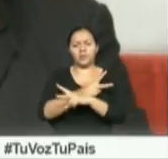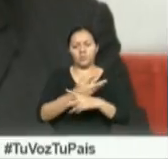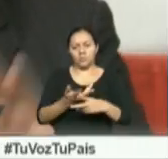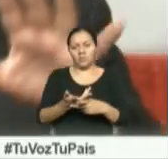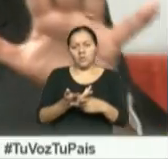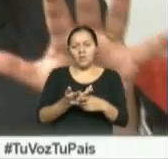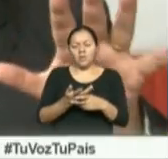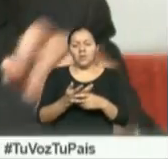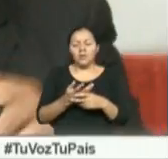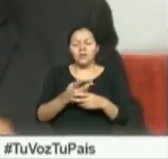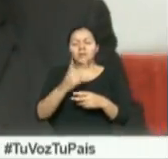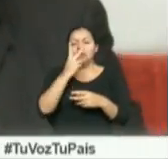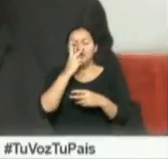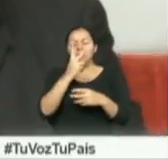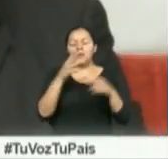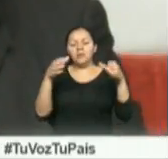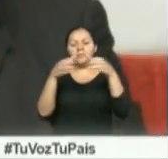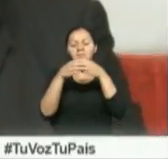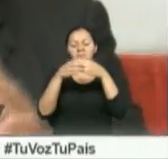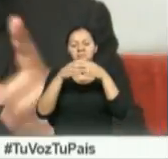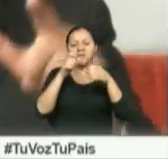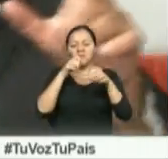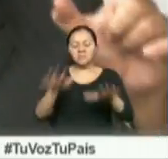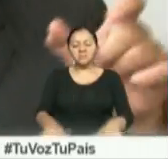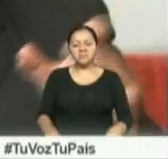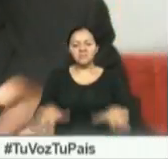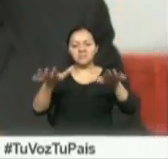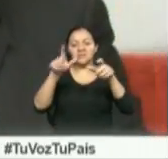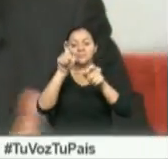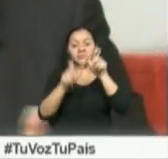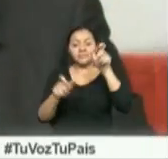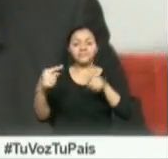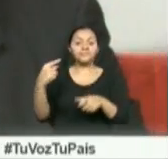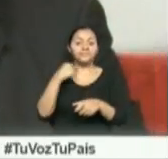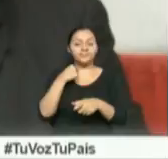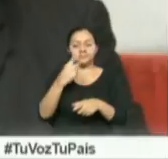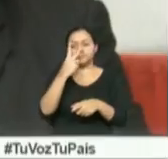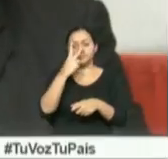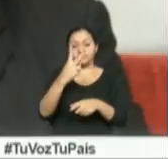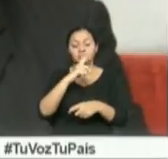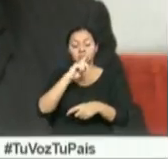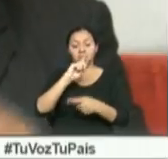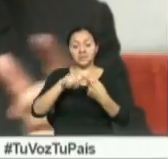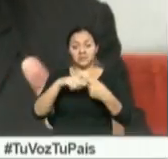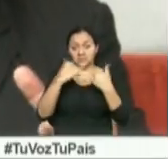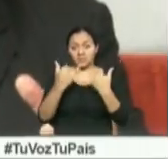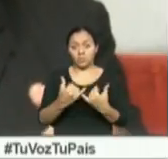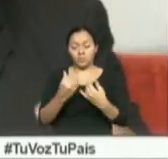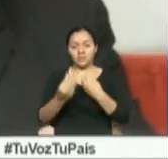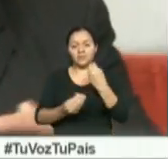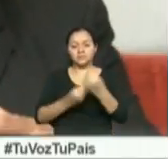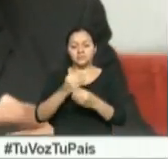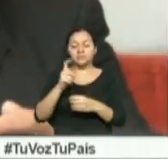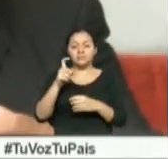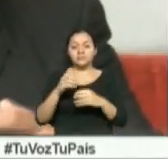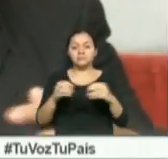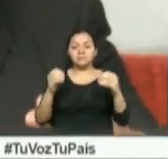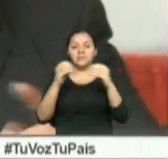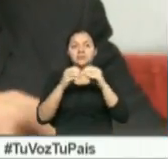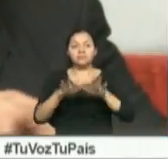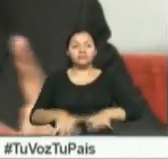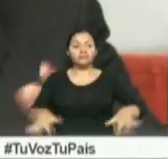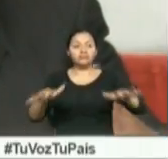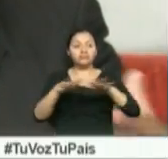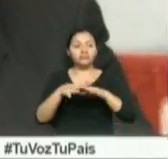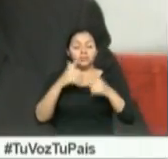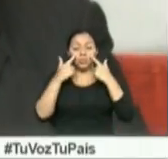lluviosa. Las inundaciones y las víctimas que tenemos, lamentablemente, hasta ahora, se deben a áreas y